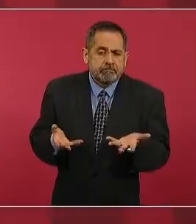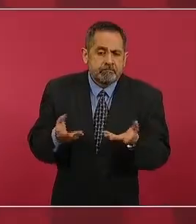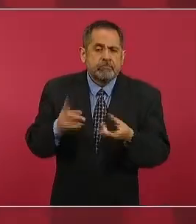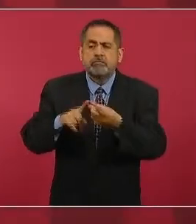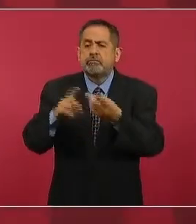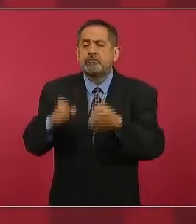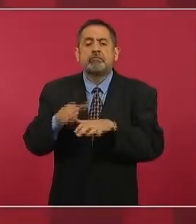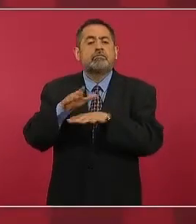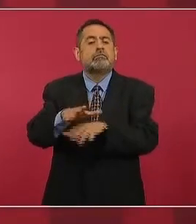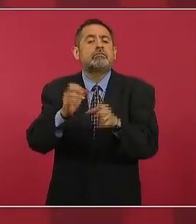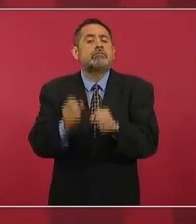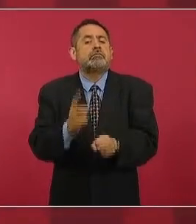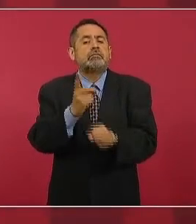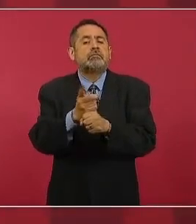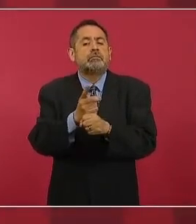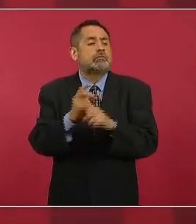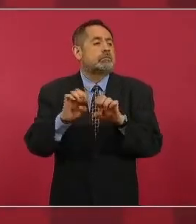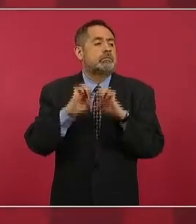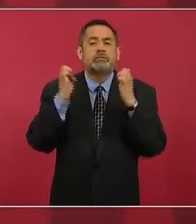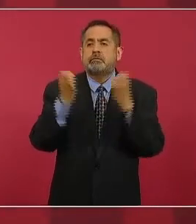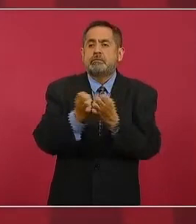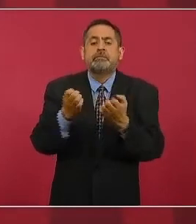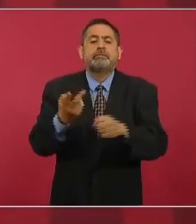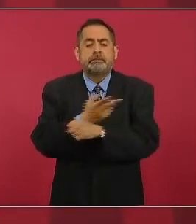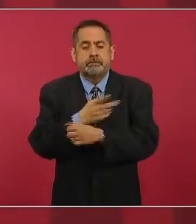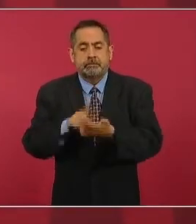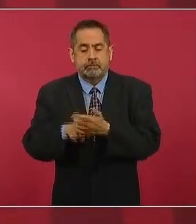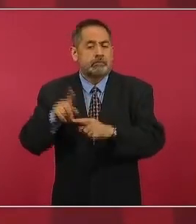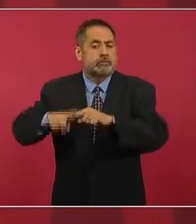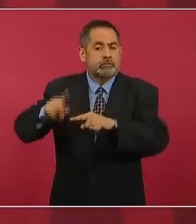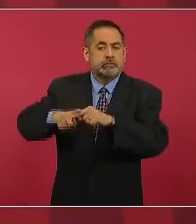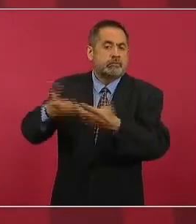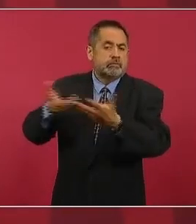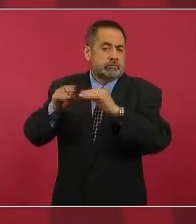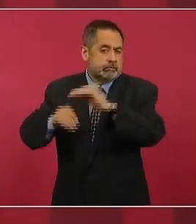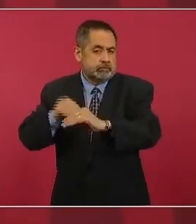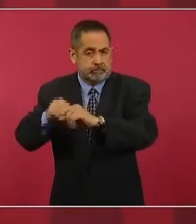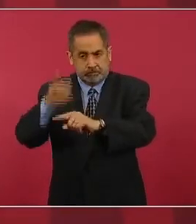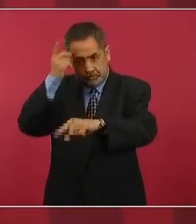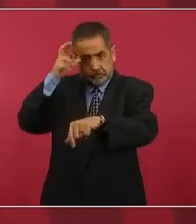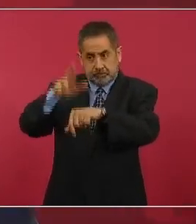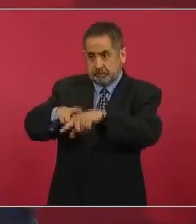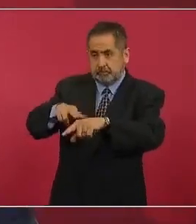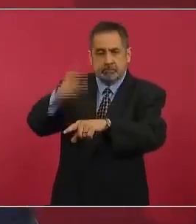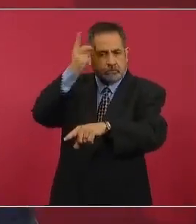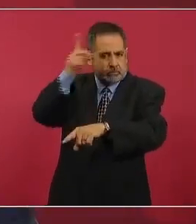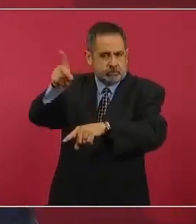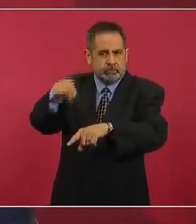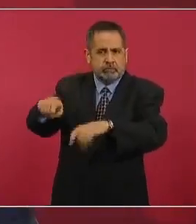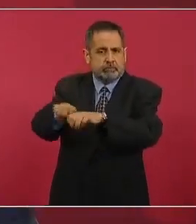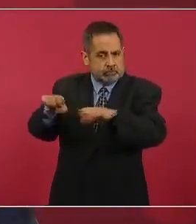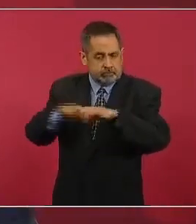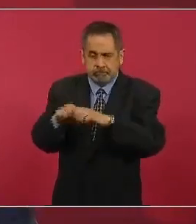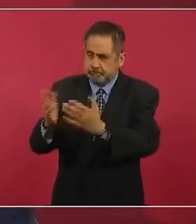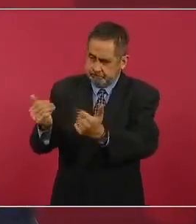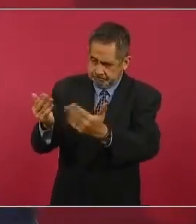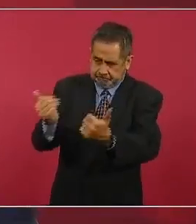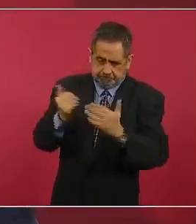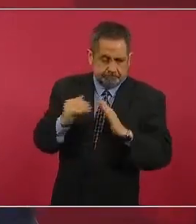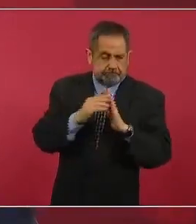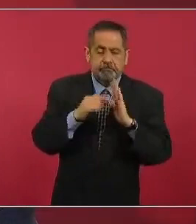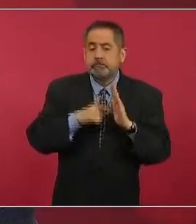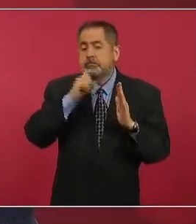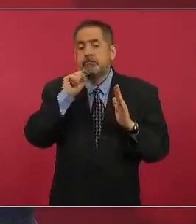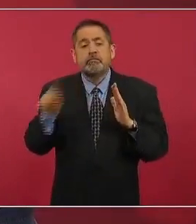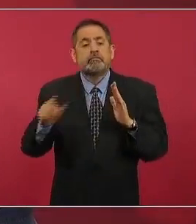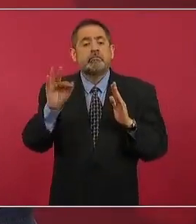corresponden tanto a los directivos de los equipos de fútbol, como a las autoridades y, sobre todo, a la Federación